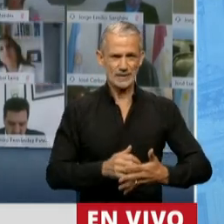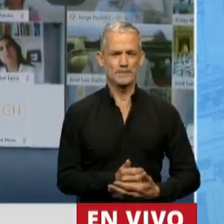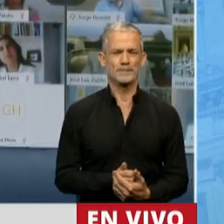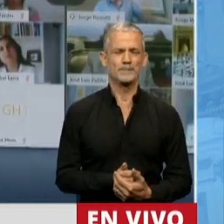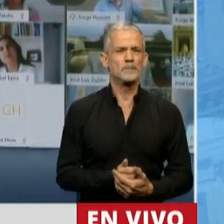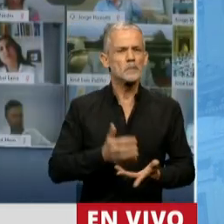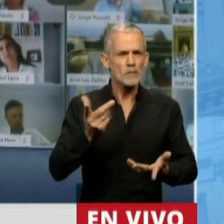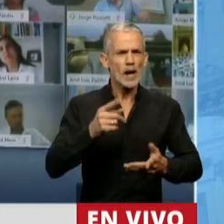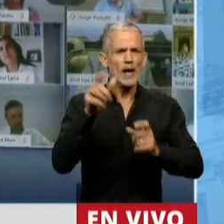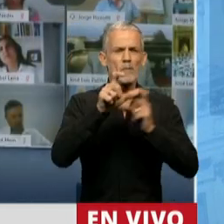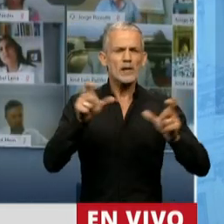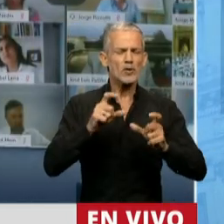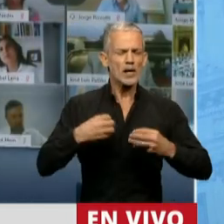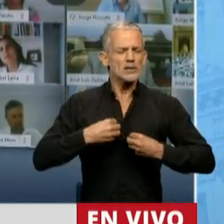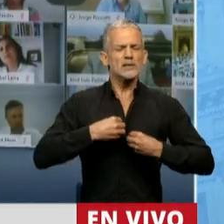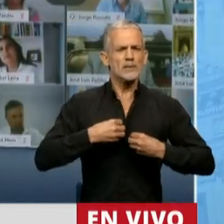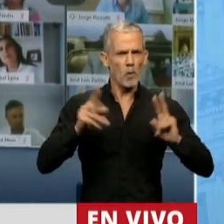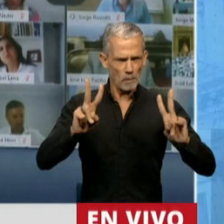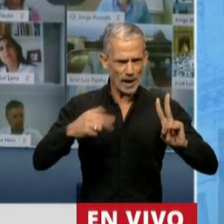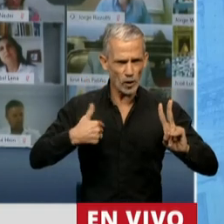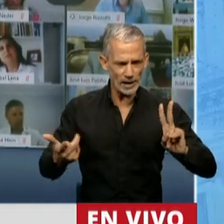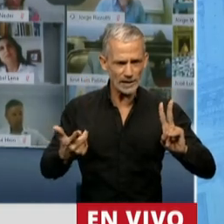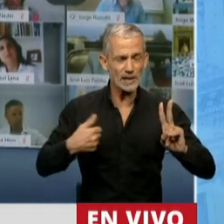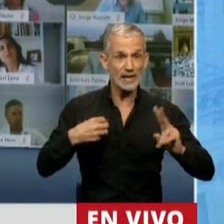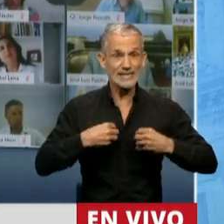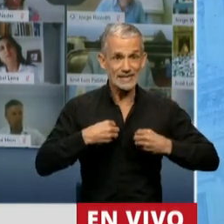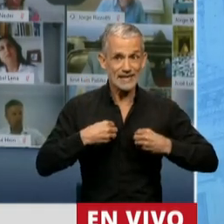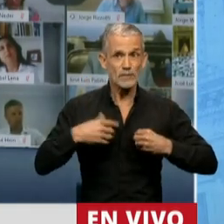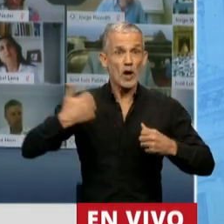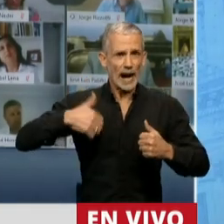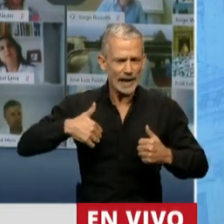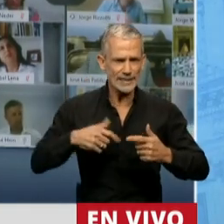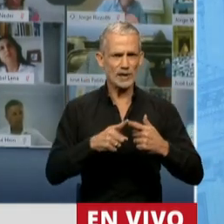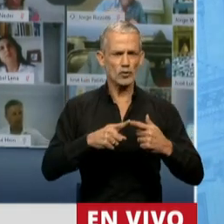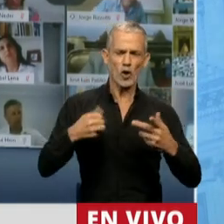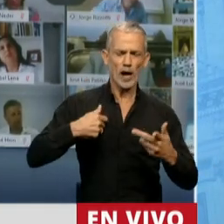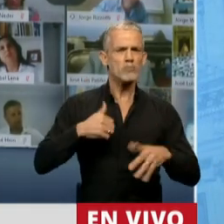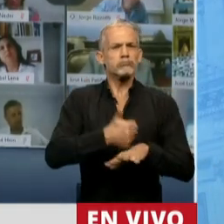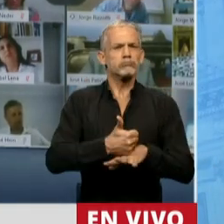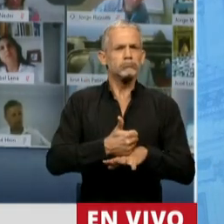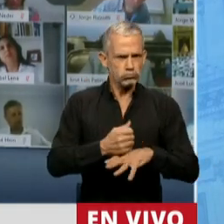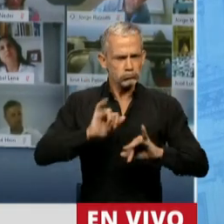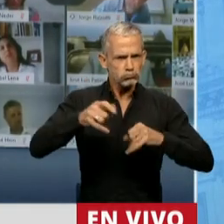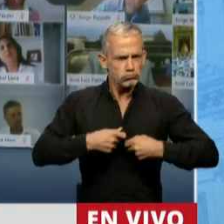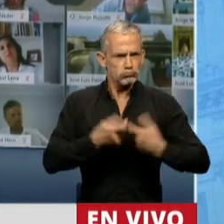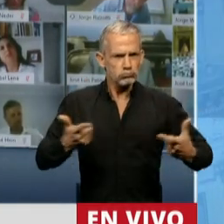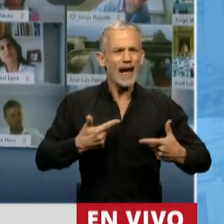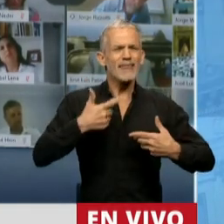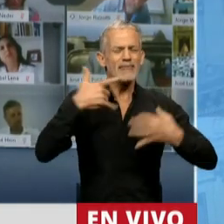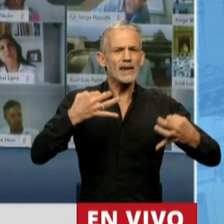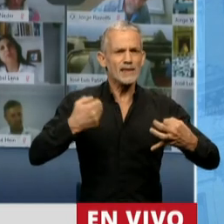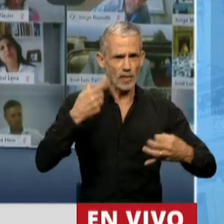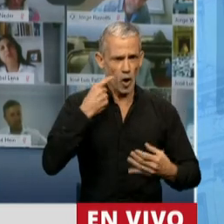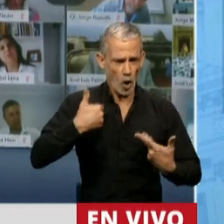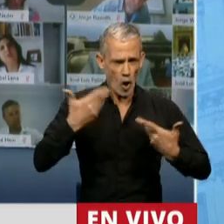Los que nos sentimos peronistas, los que nos sentimos argentinos, los que estamos dispuestos a ofrecer nuestra dignidad como